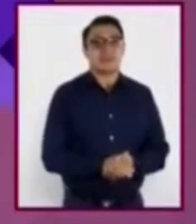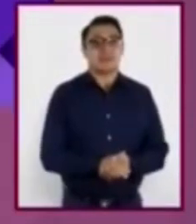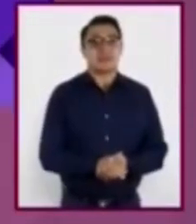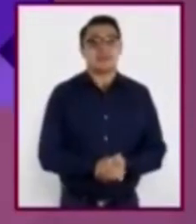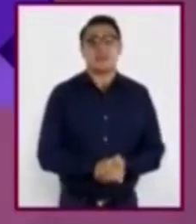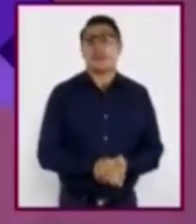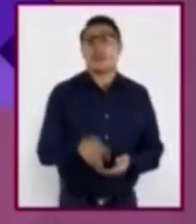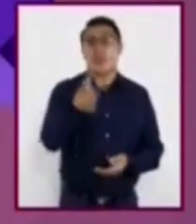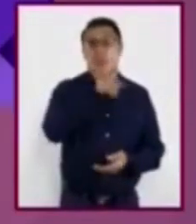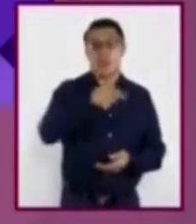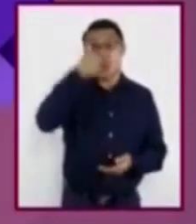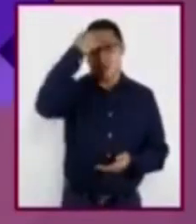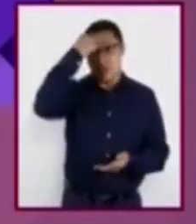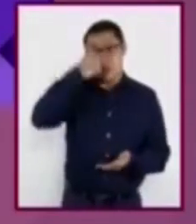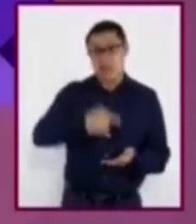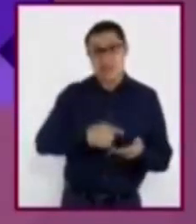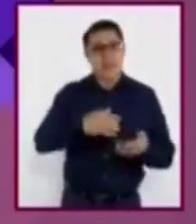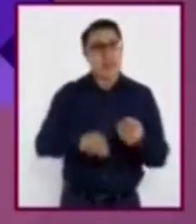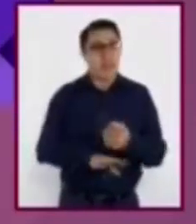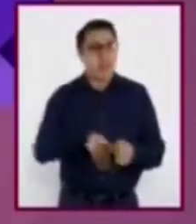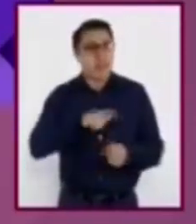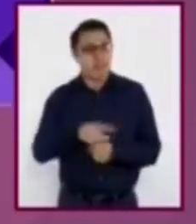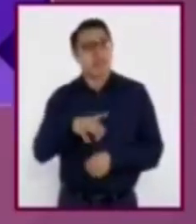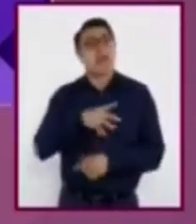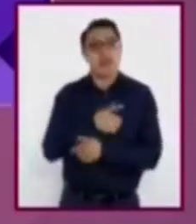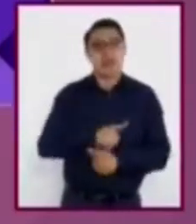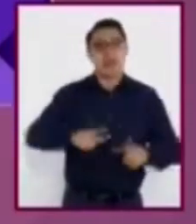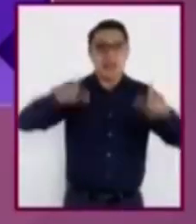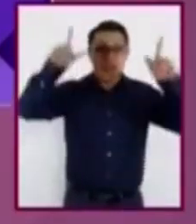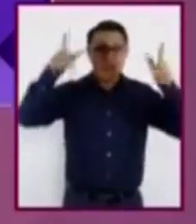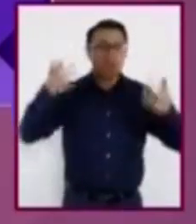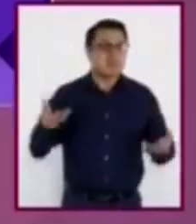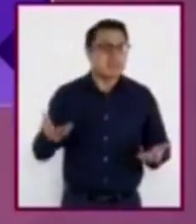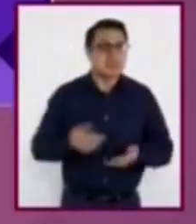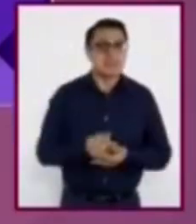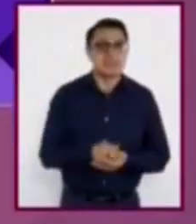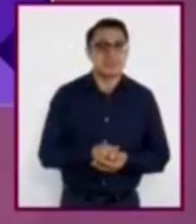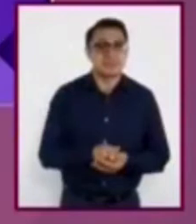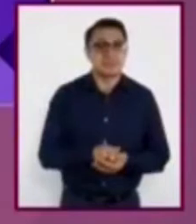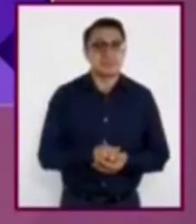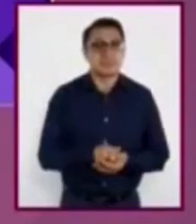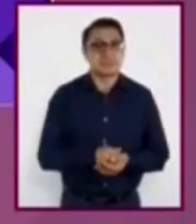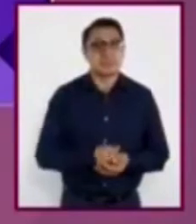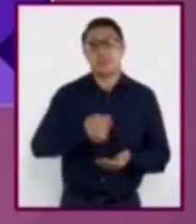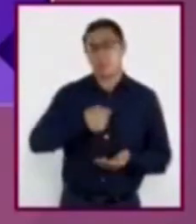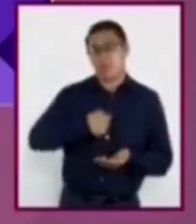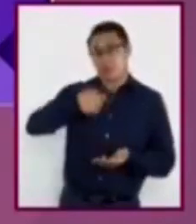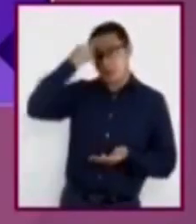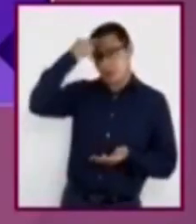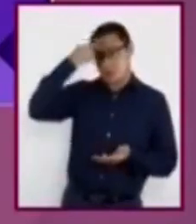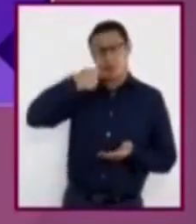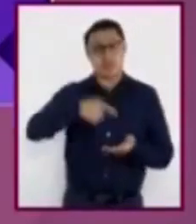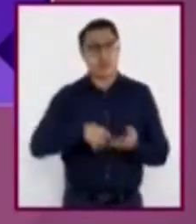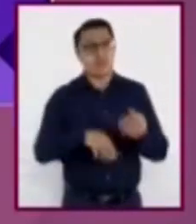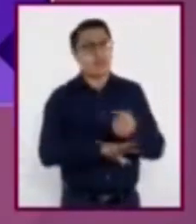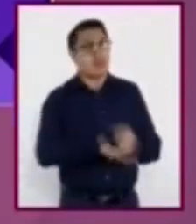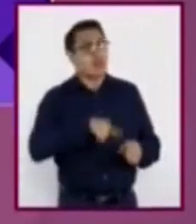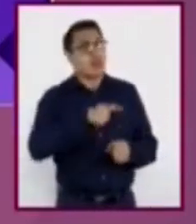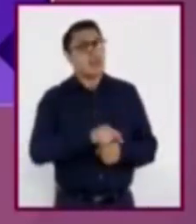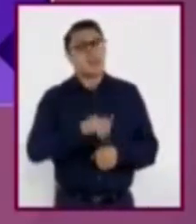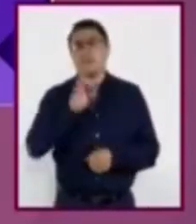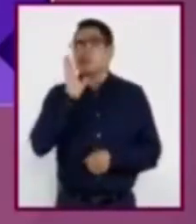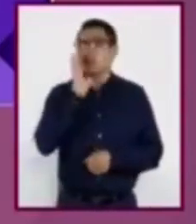¿Consideran que los animales ejercen su libertad? Yo creo que los animales no pueden